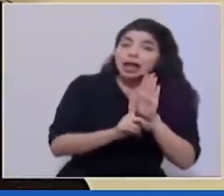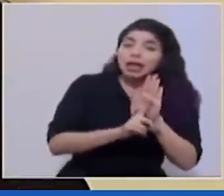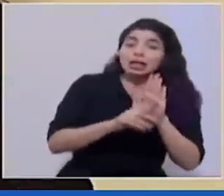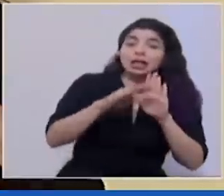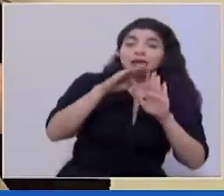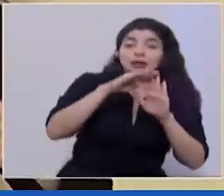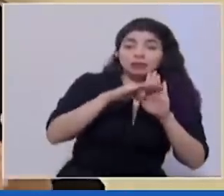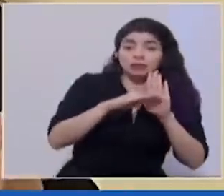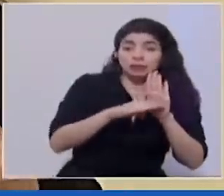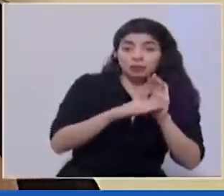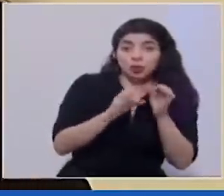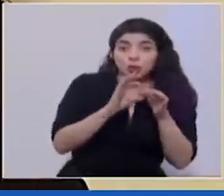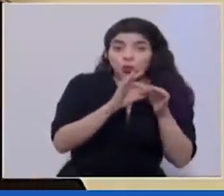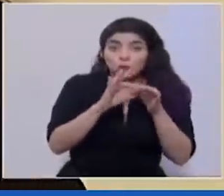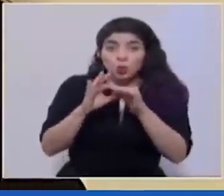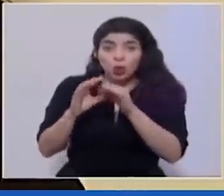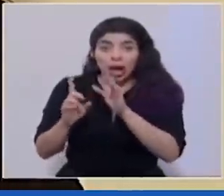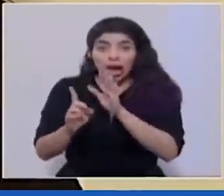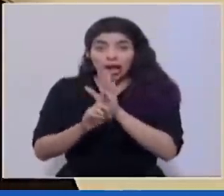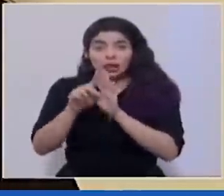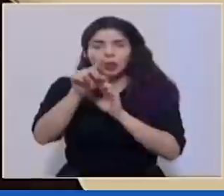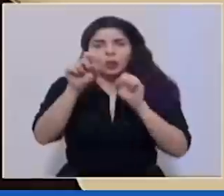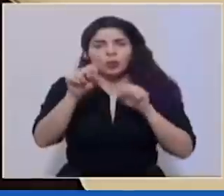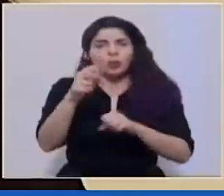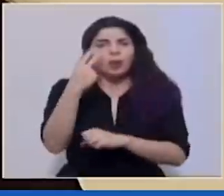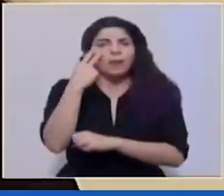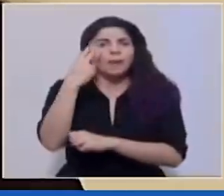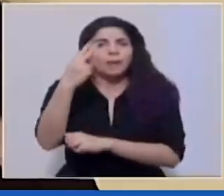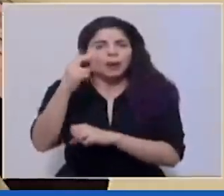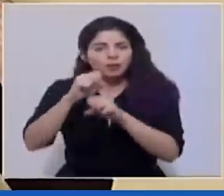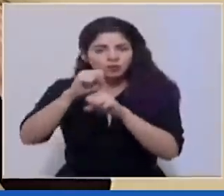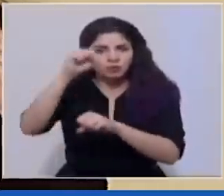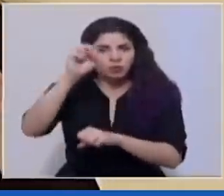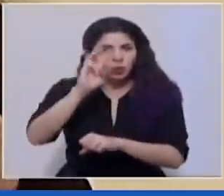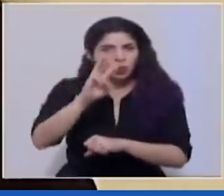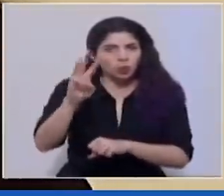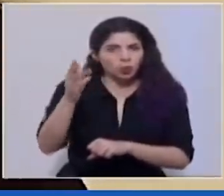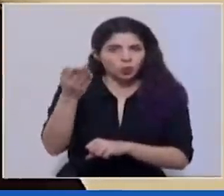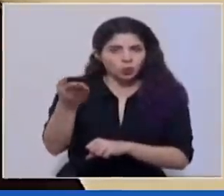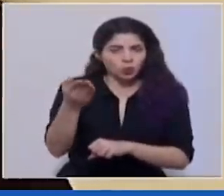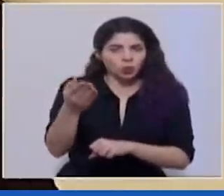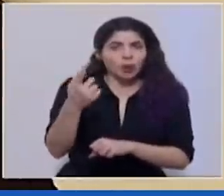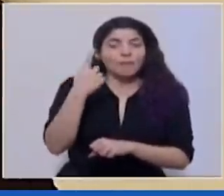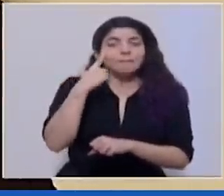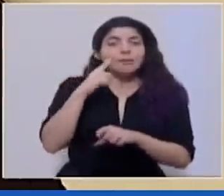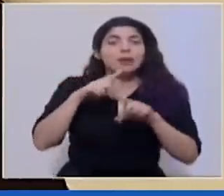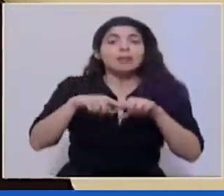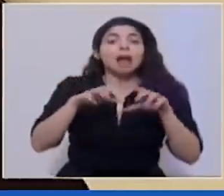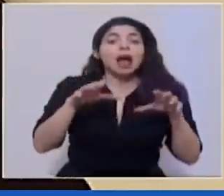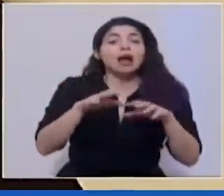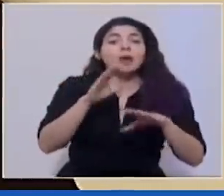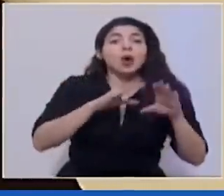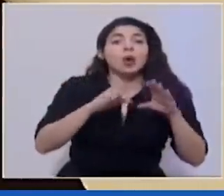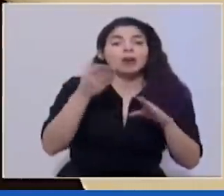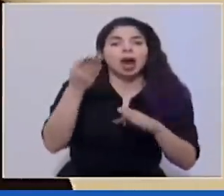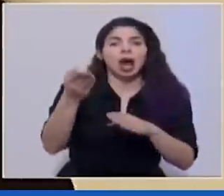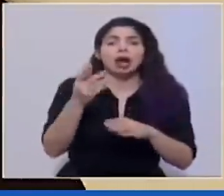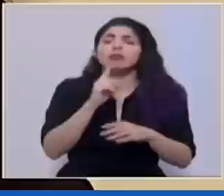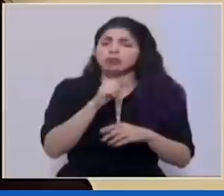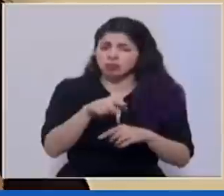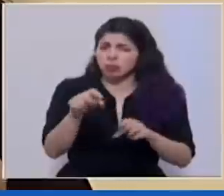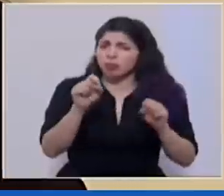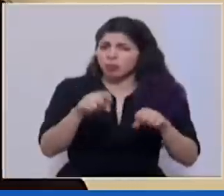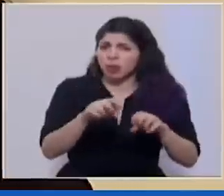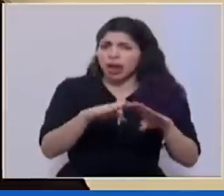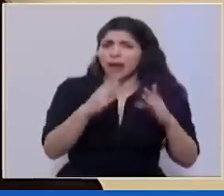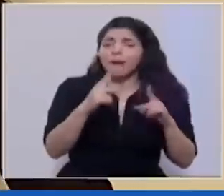que acompañan las alertas las pueden encontrar en el sitio web por actividad comercial en realidad pueden operar solo que